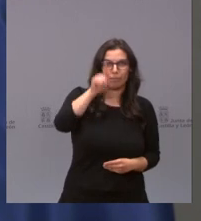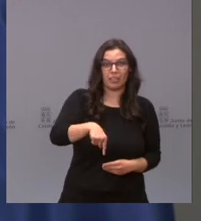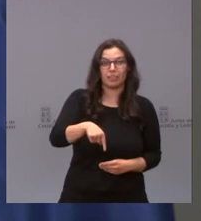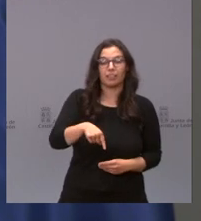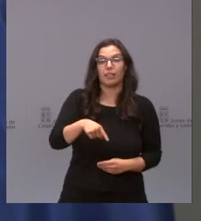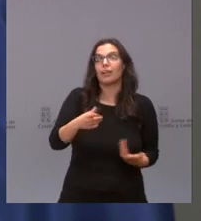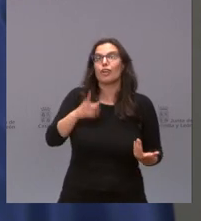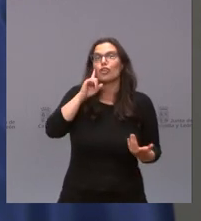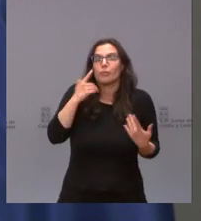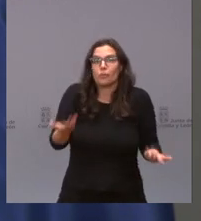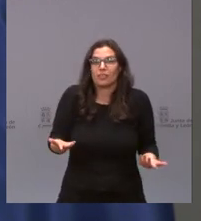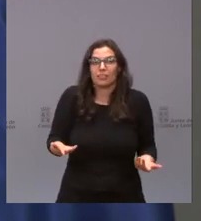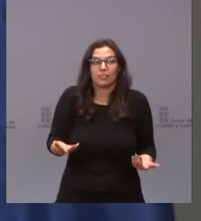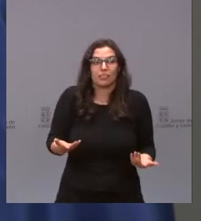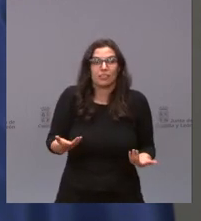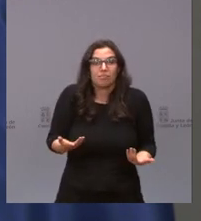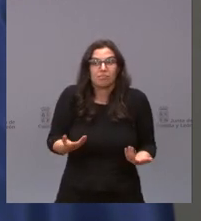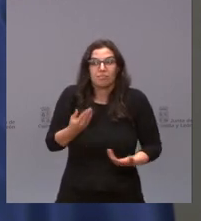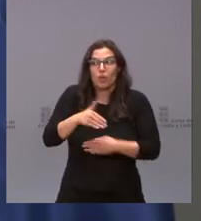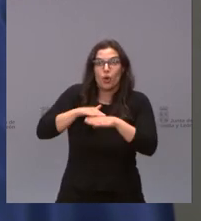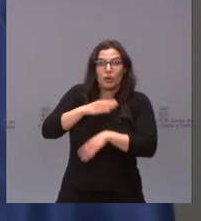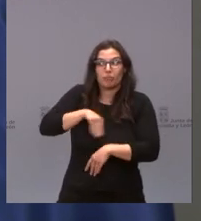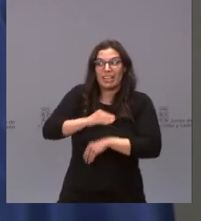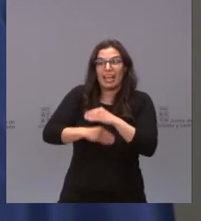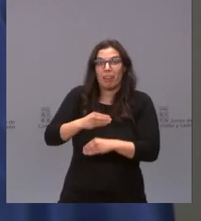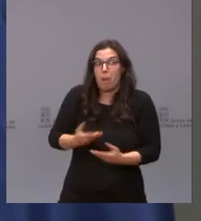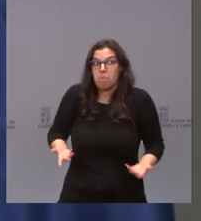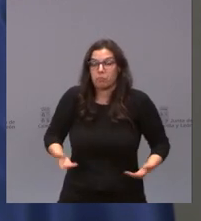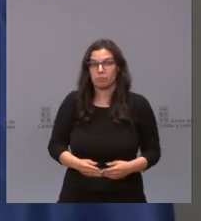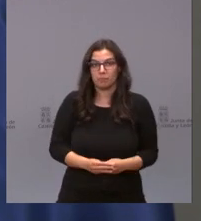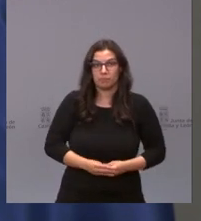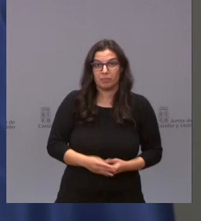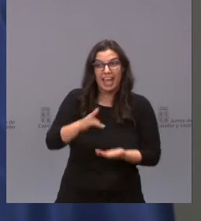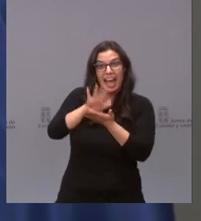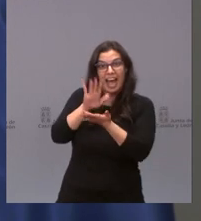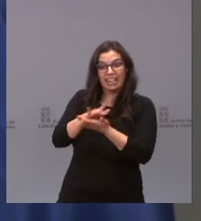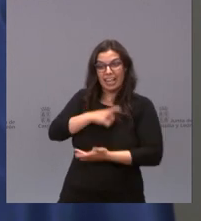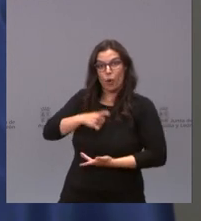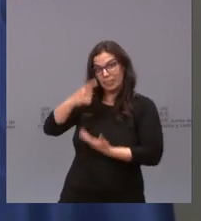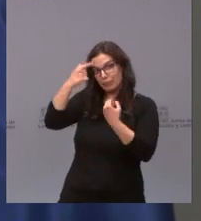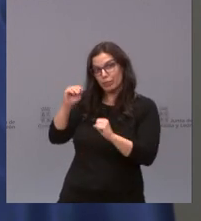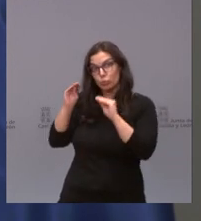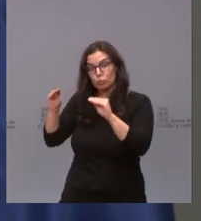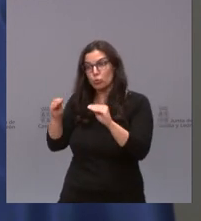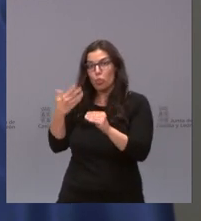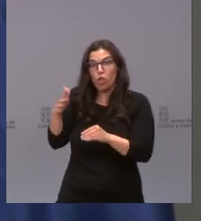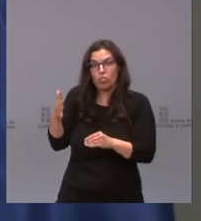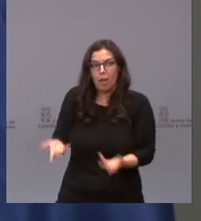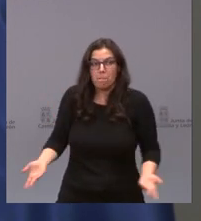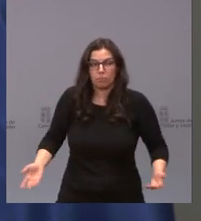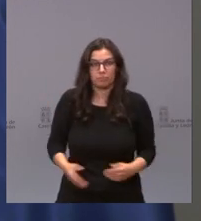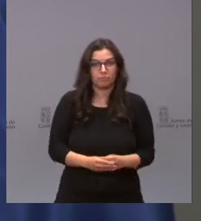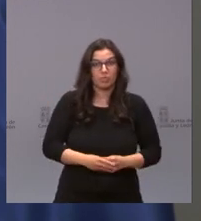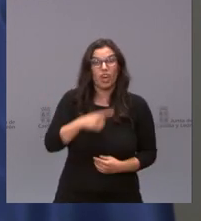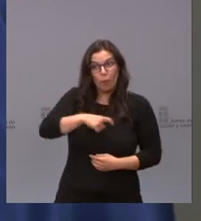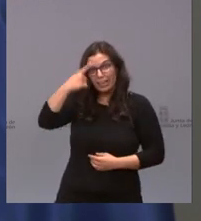No se sabe qué hizo el Gobierno. No se sabe dónde están las actas de los comités de expertos del Gobierno. No se sabe si había